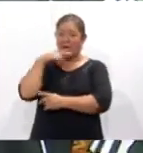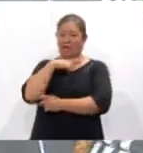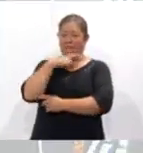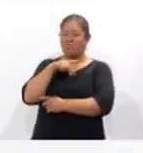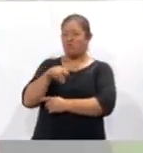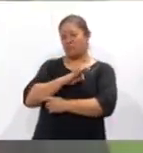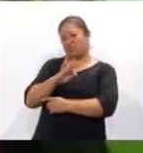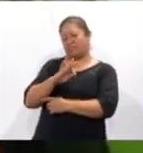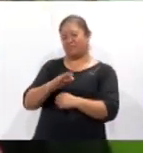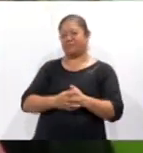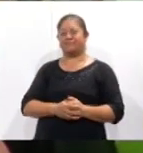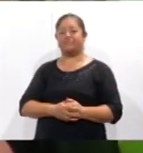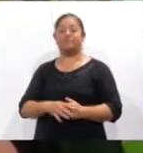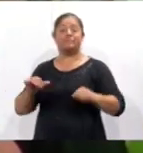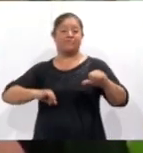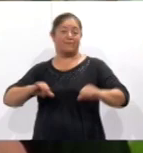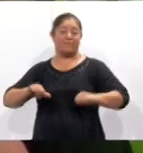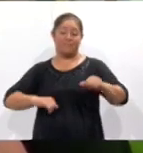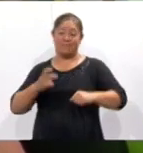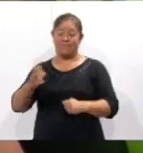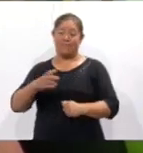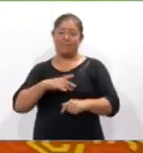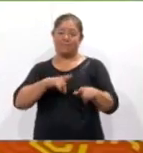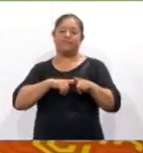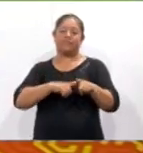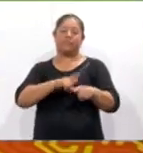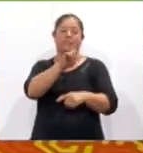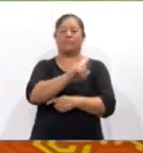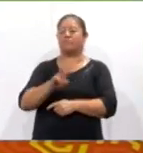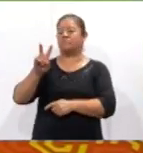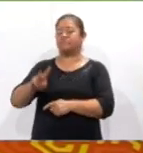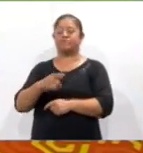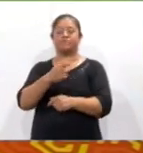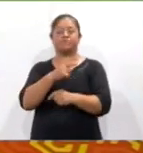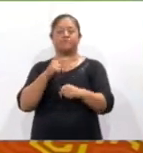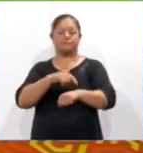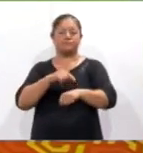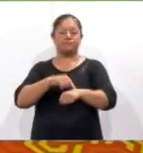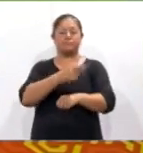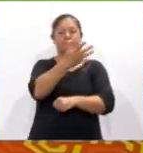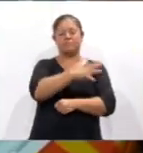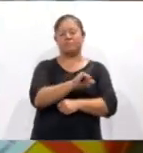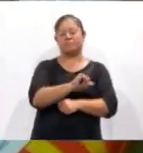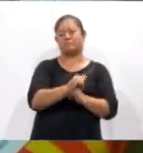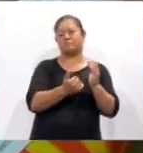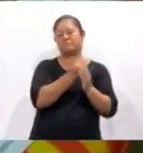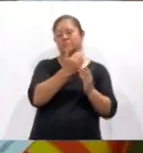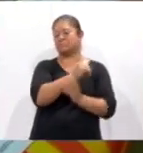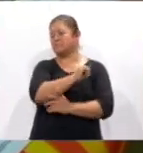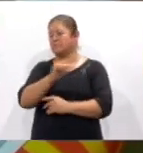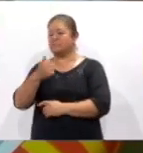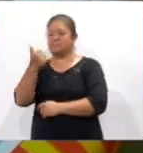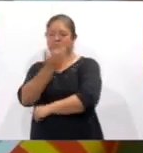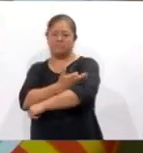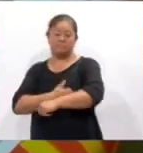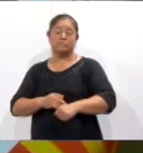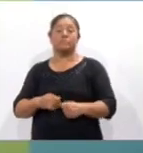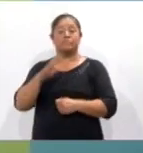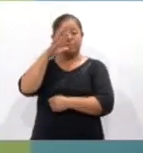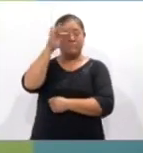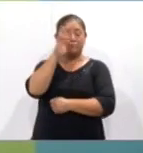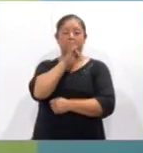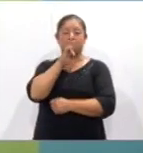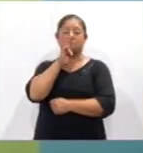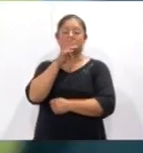más rápida. Las actividades lúdicas se mantendrán de lunes a viernes con horario de 10 de la mañana a 6 de la tarde. Para Coracid Noticias,